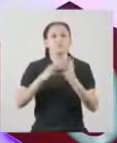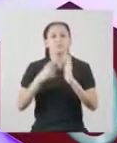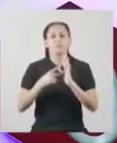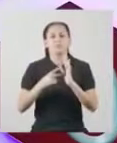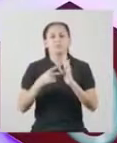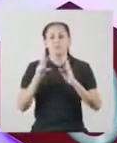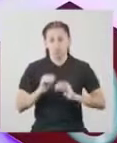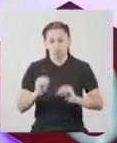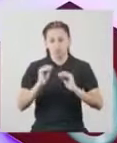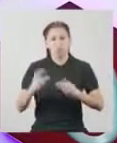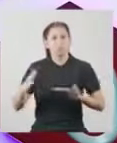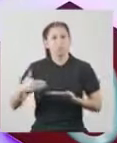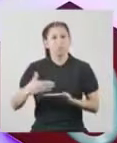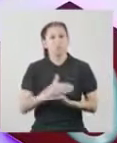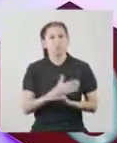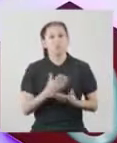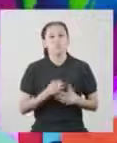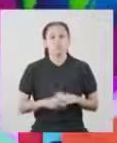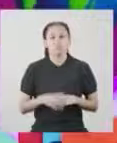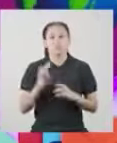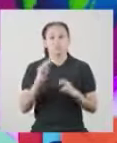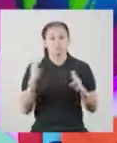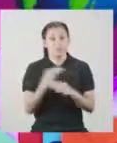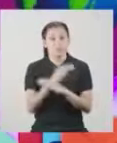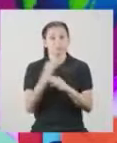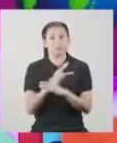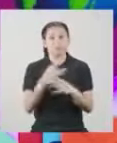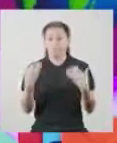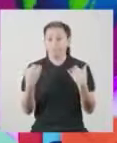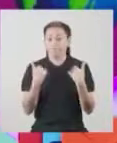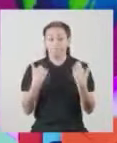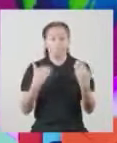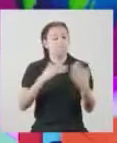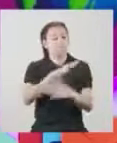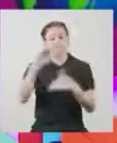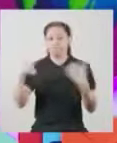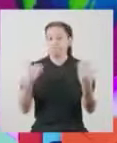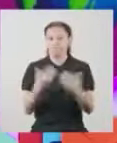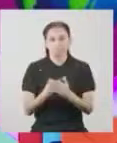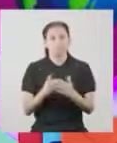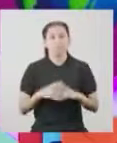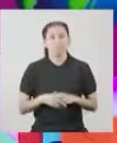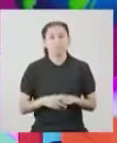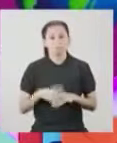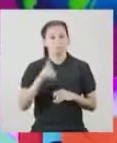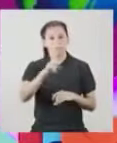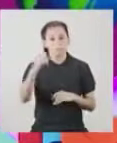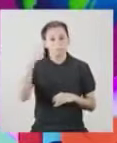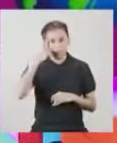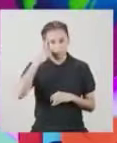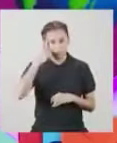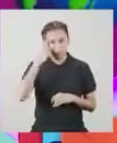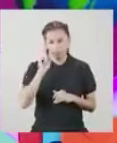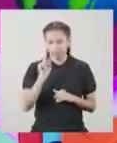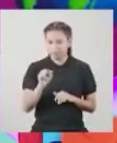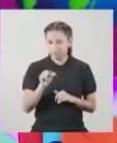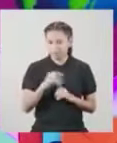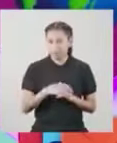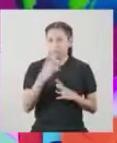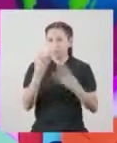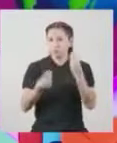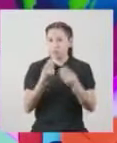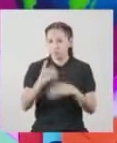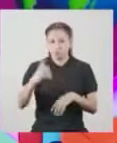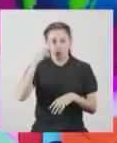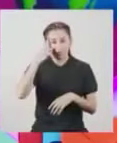tiene que ver con el cultivo o crianza de las truchas? La matemática tiene que ver con todo Piensa en esto, compañero